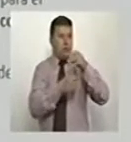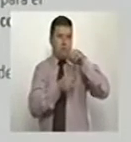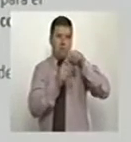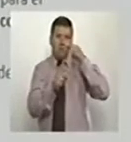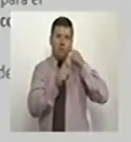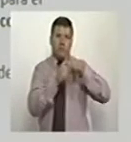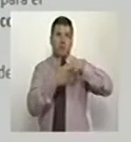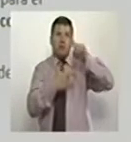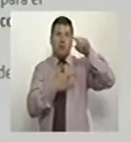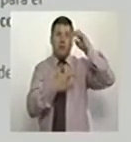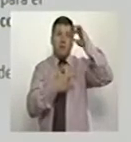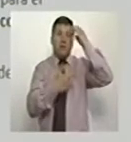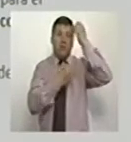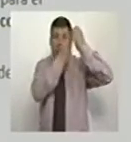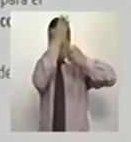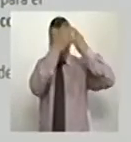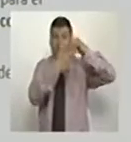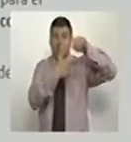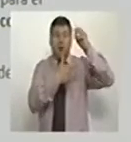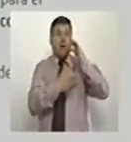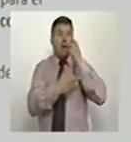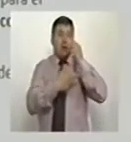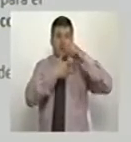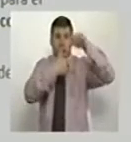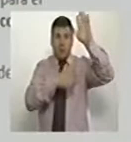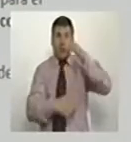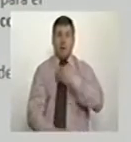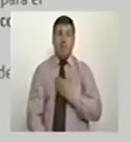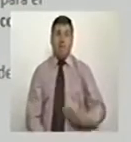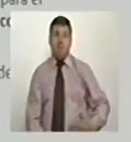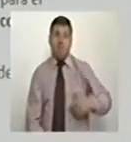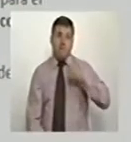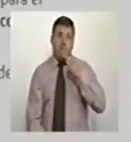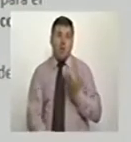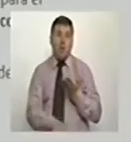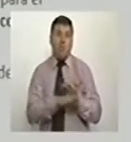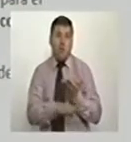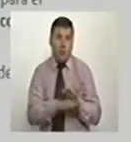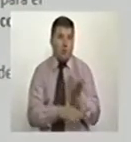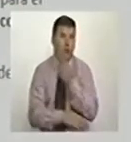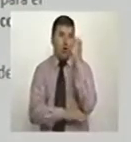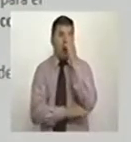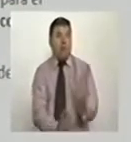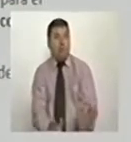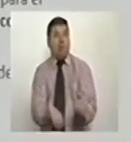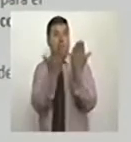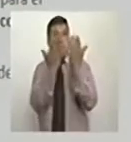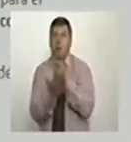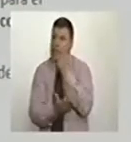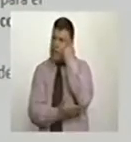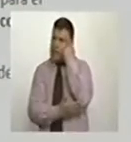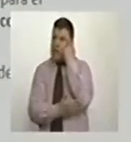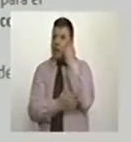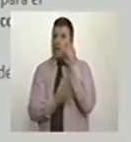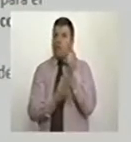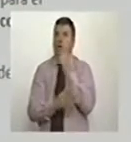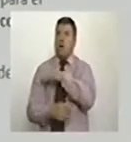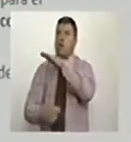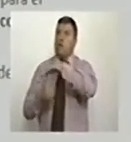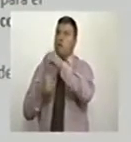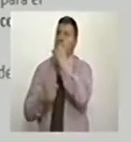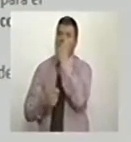economía naranja, que es la que el presidente Duque propuso y que los colombianos creyeron y votamos en ella.